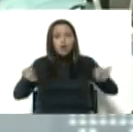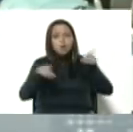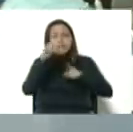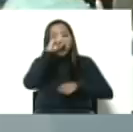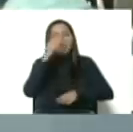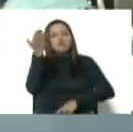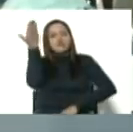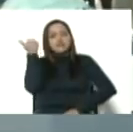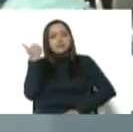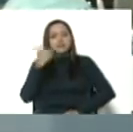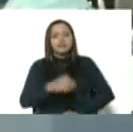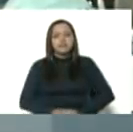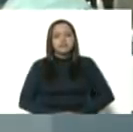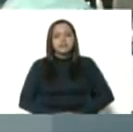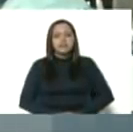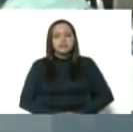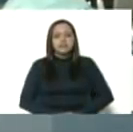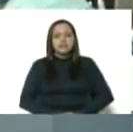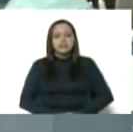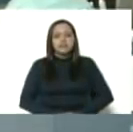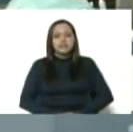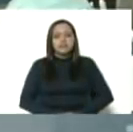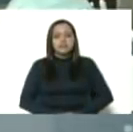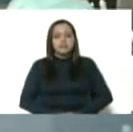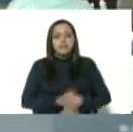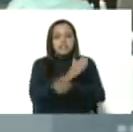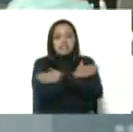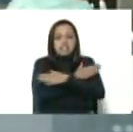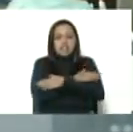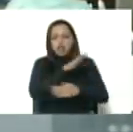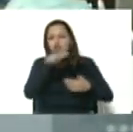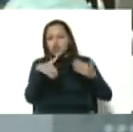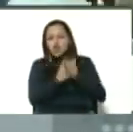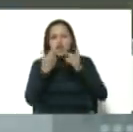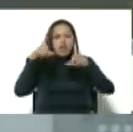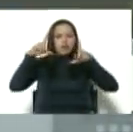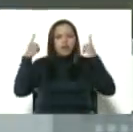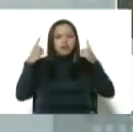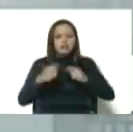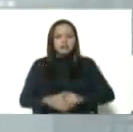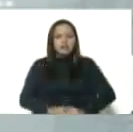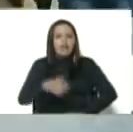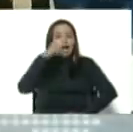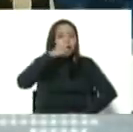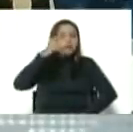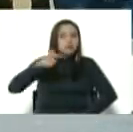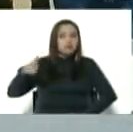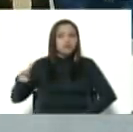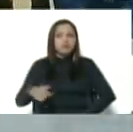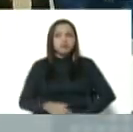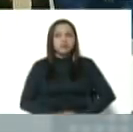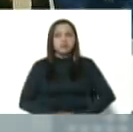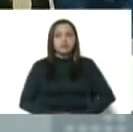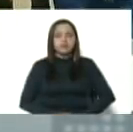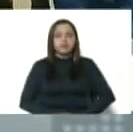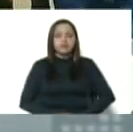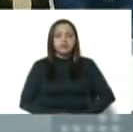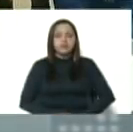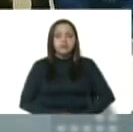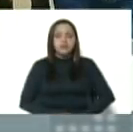ayer. Felicidades a toda La Guaira, al poder popular, poder,